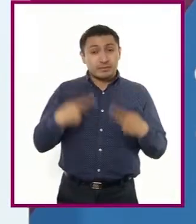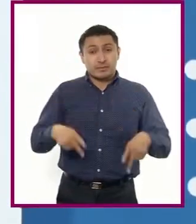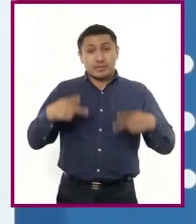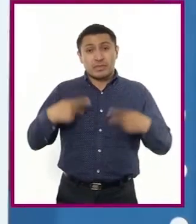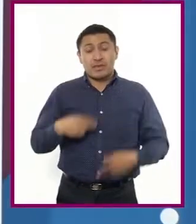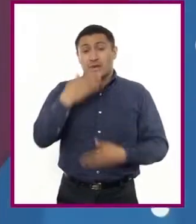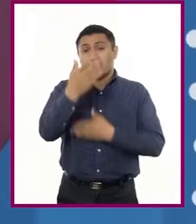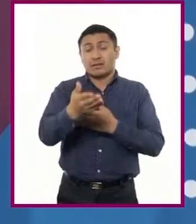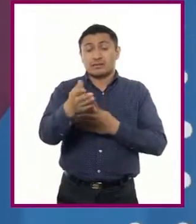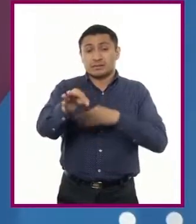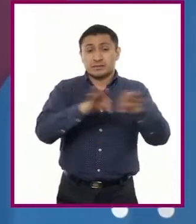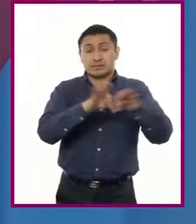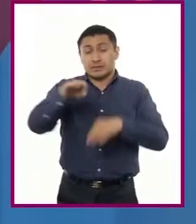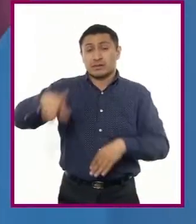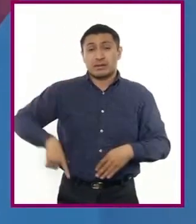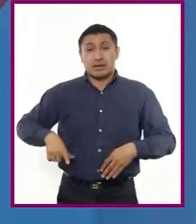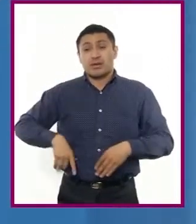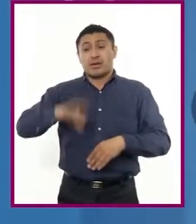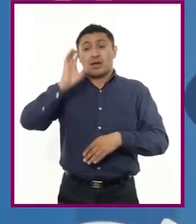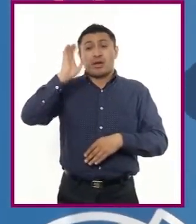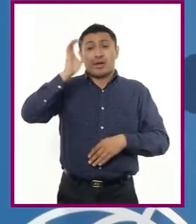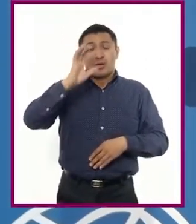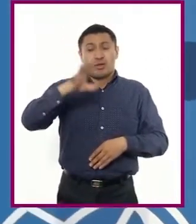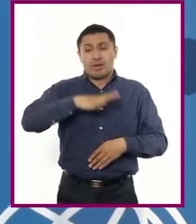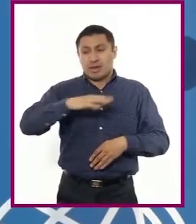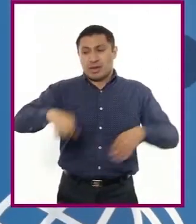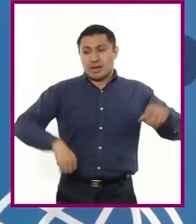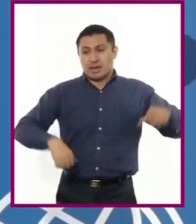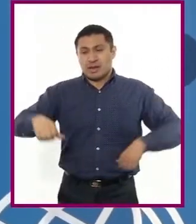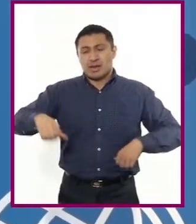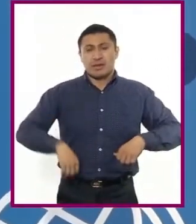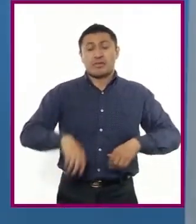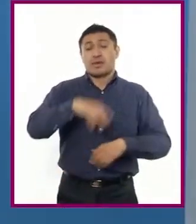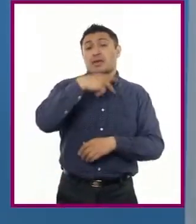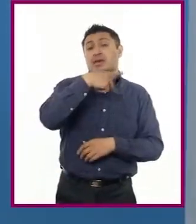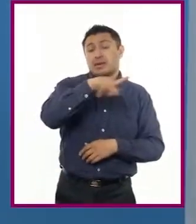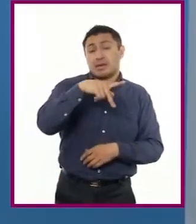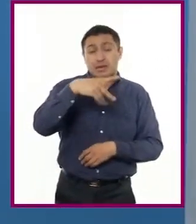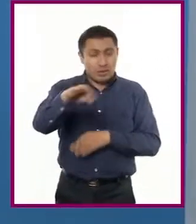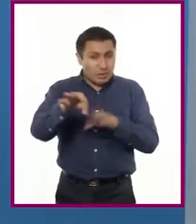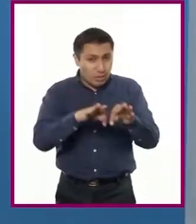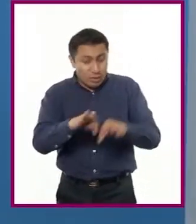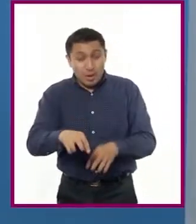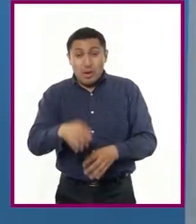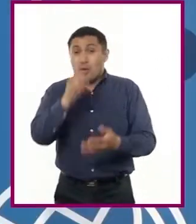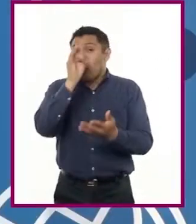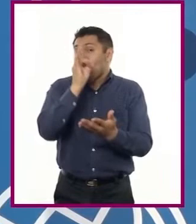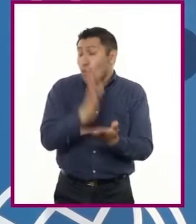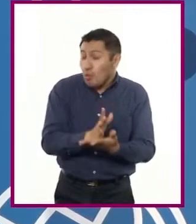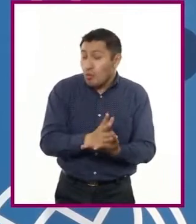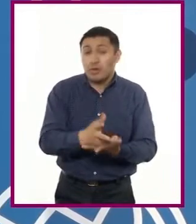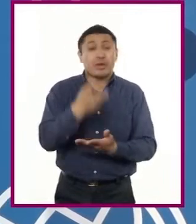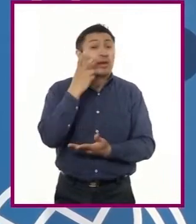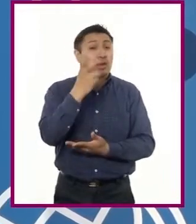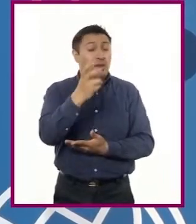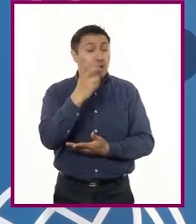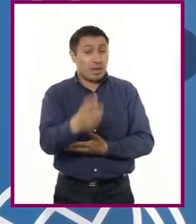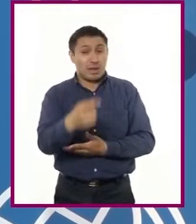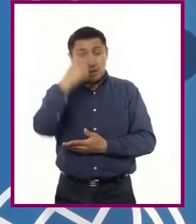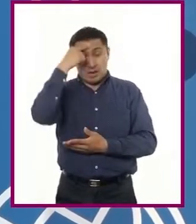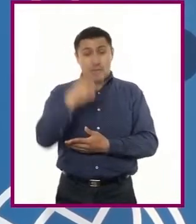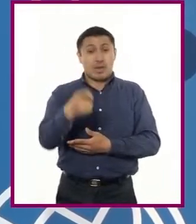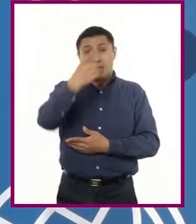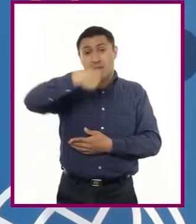servidores públicos, cuando actúan en el ejercicio de su función, solo pueden realizar aquello para lo que están